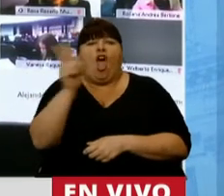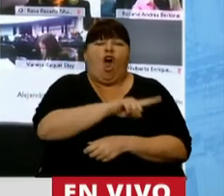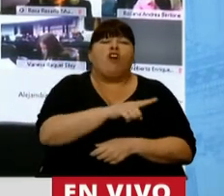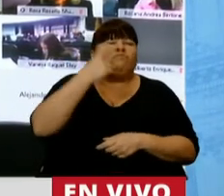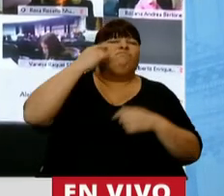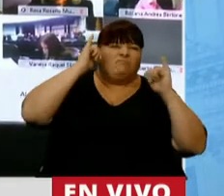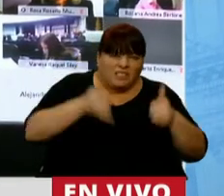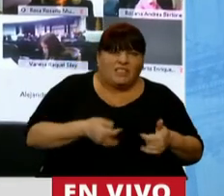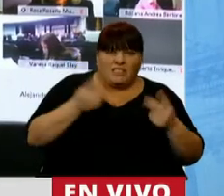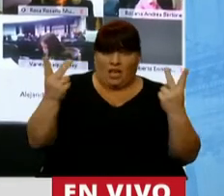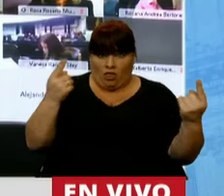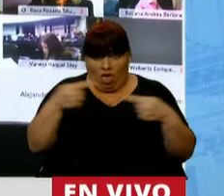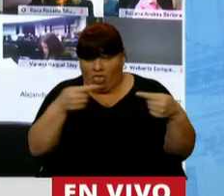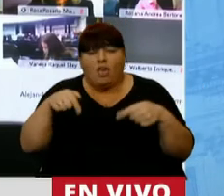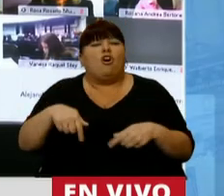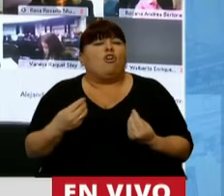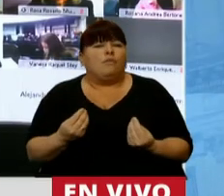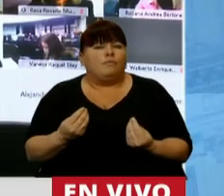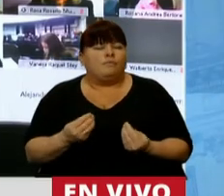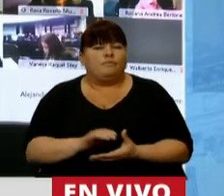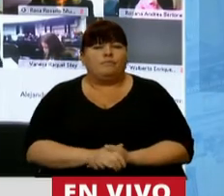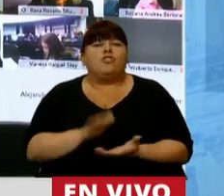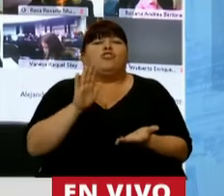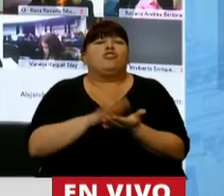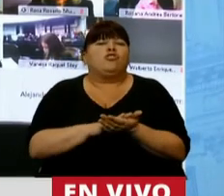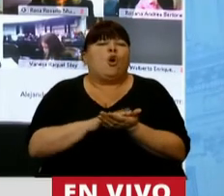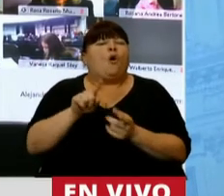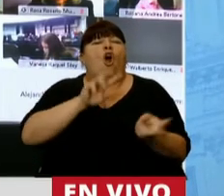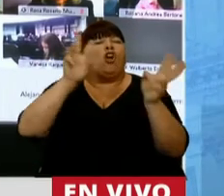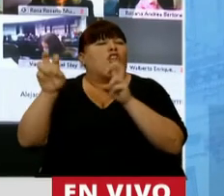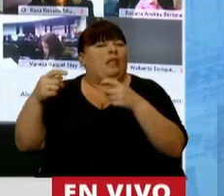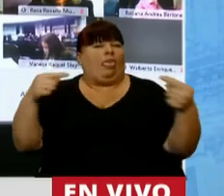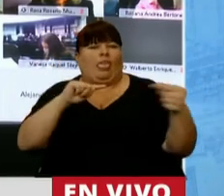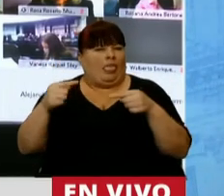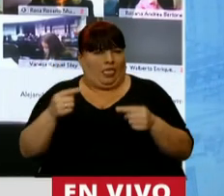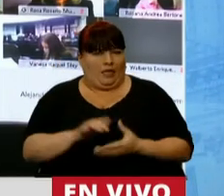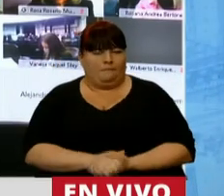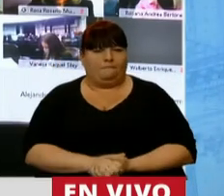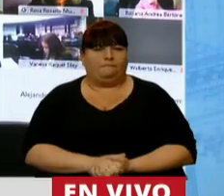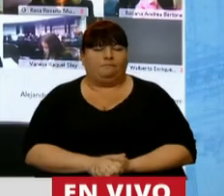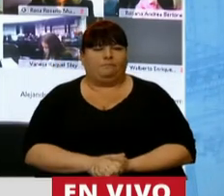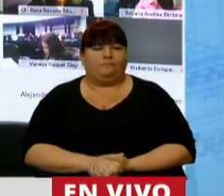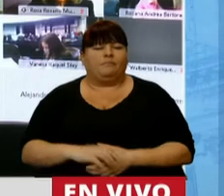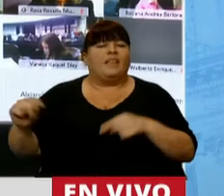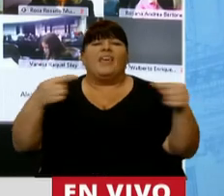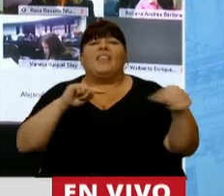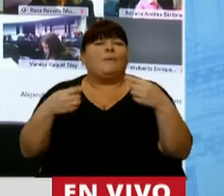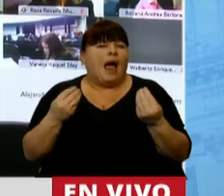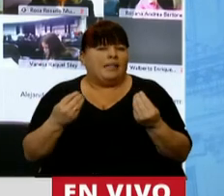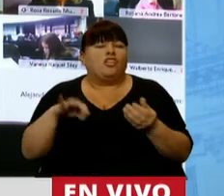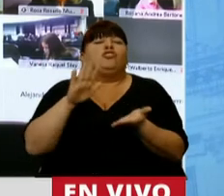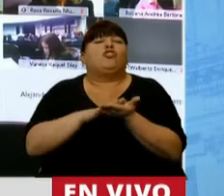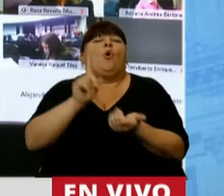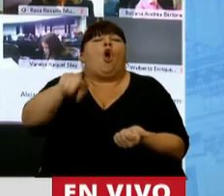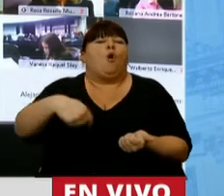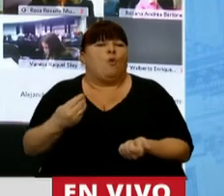los convencidos hoy tiene que ver con algunas otras cuestiones. La discusión es acerca